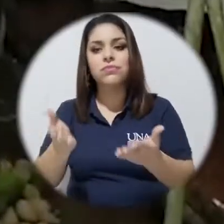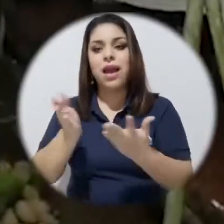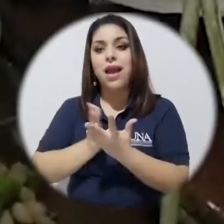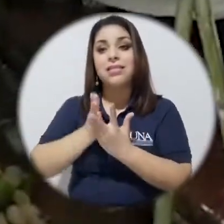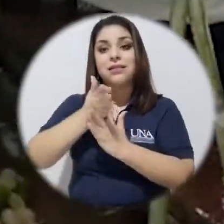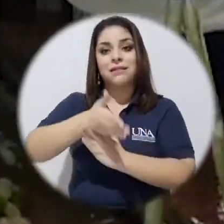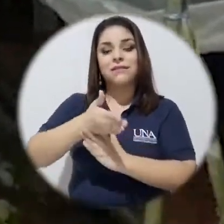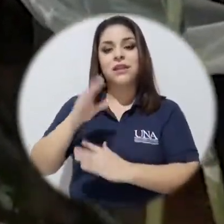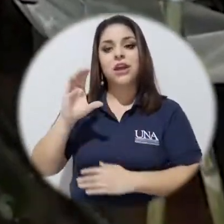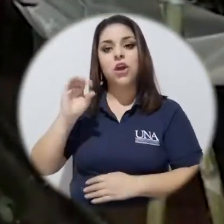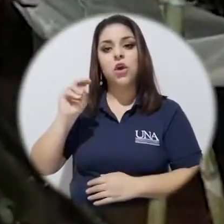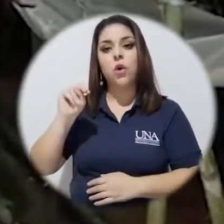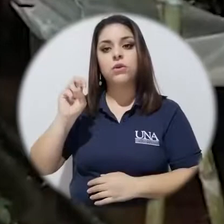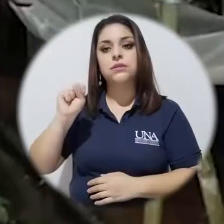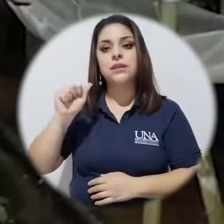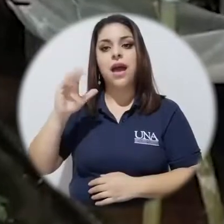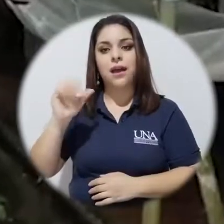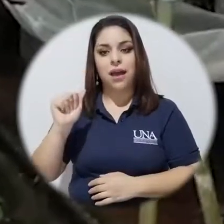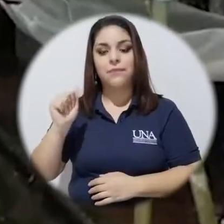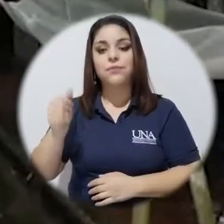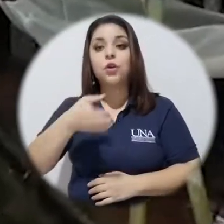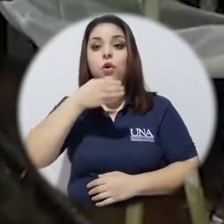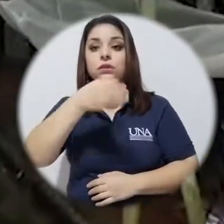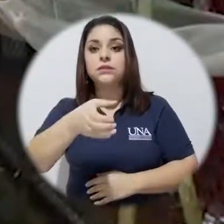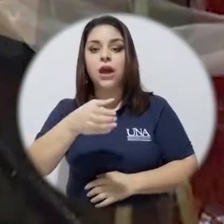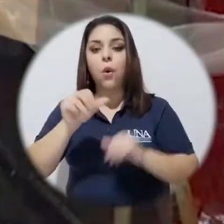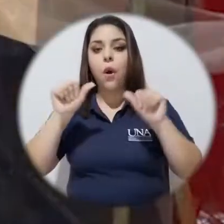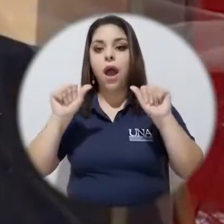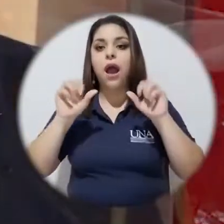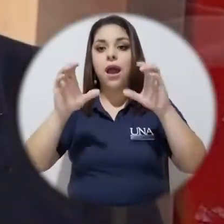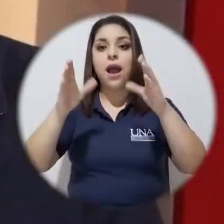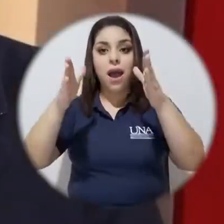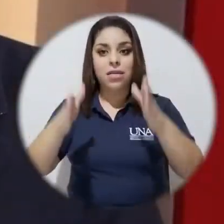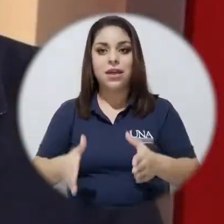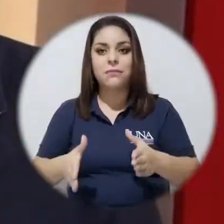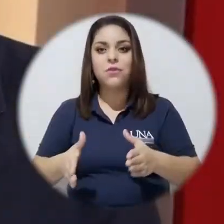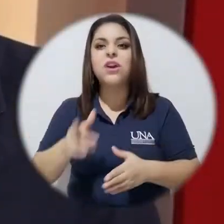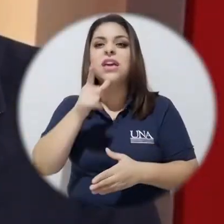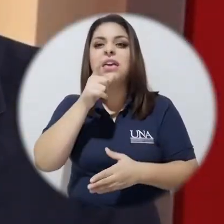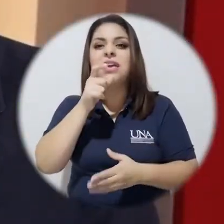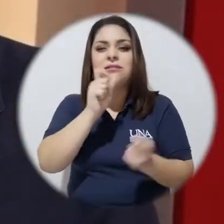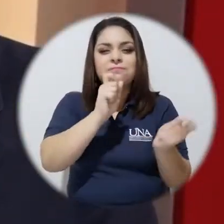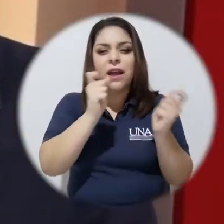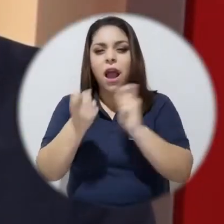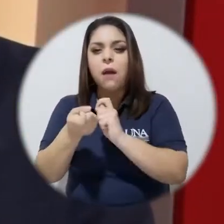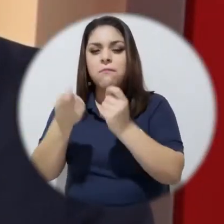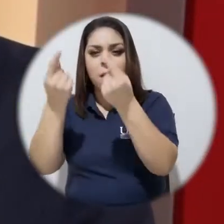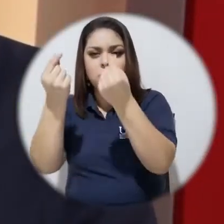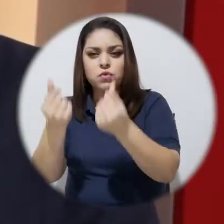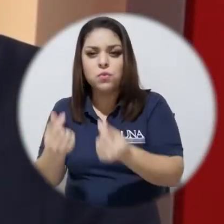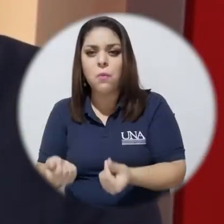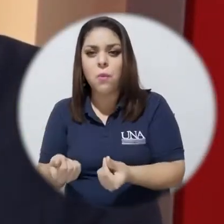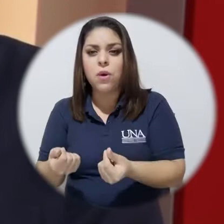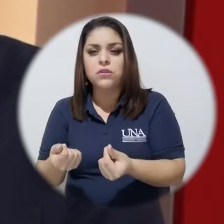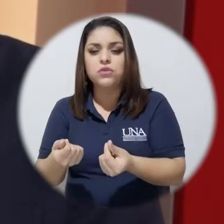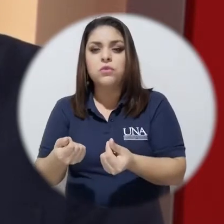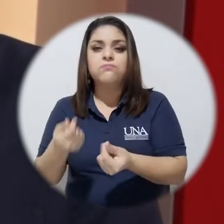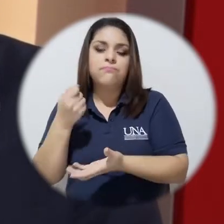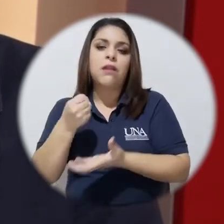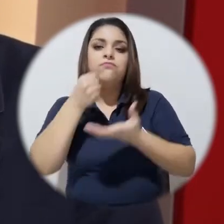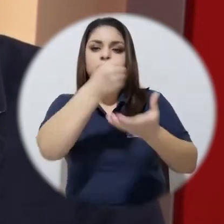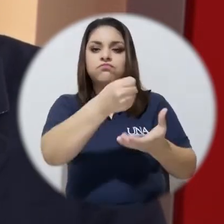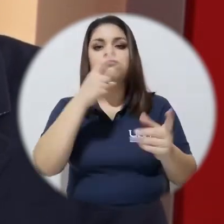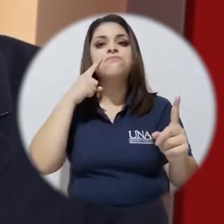del CONSACA, del Consejo Académico, quien reorientó presupuesto para este destino.